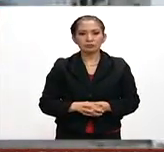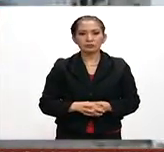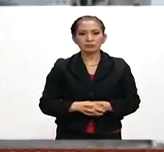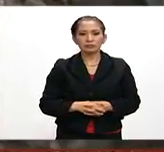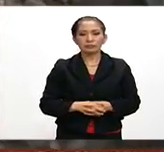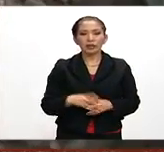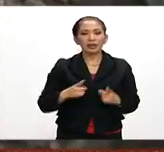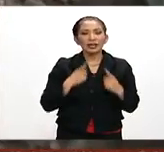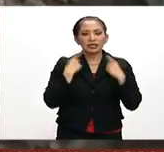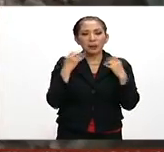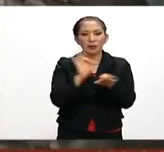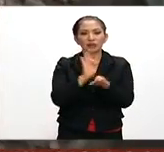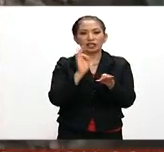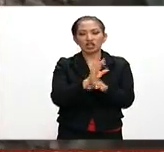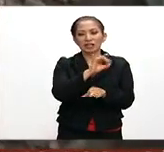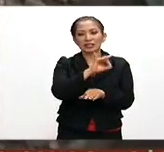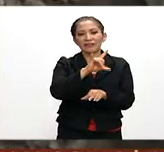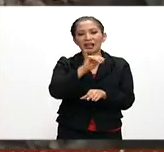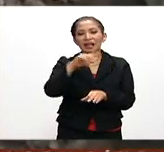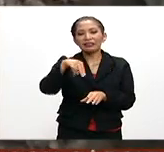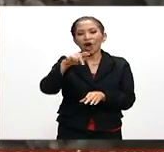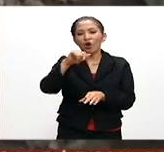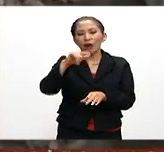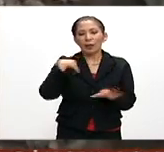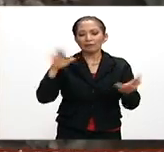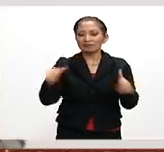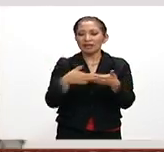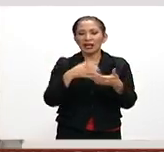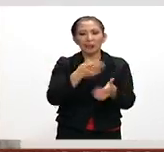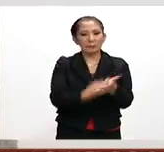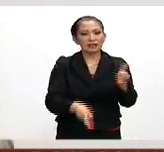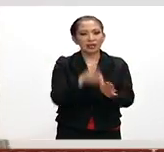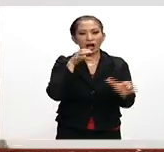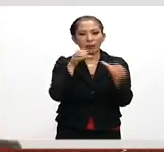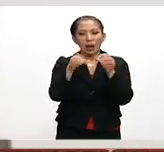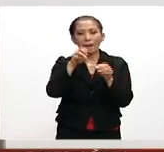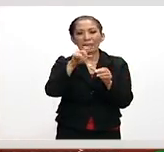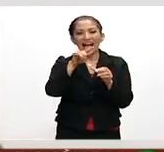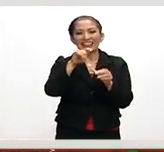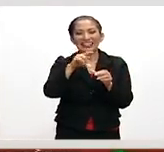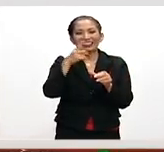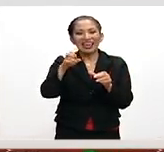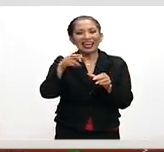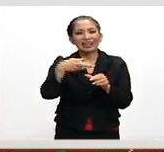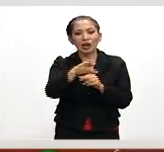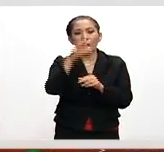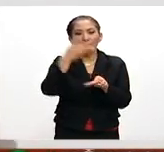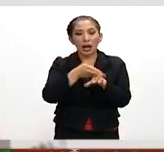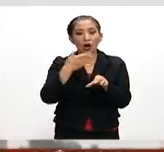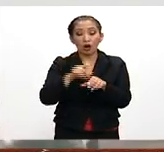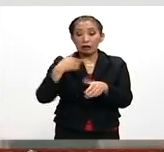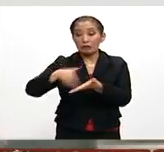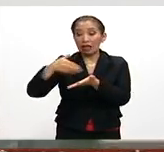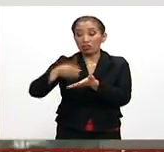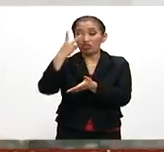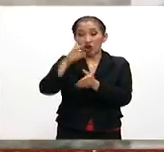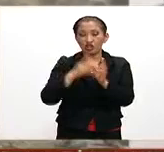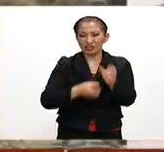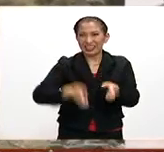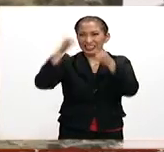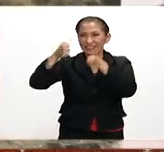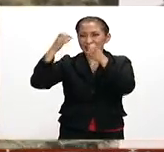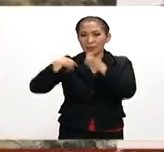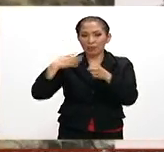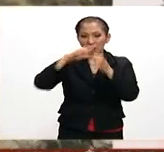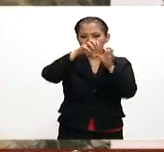La Dirección de Protección Civil de Naucalpan determinó el cierre de la Plaza Comercial Mártires de Río Blanco y el desalojo de dos vecindades luego